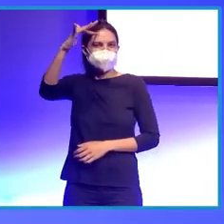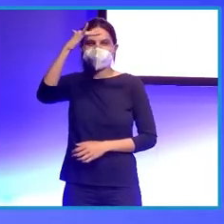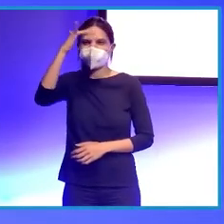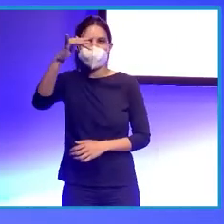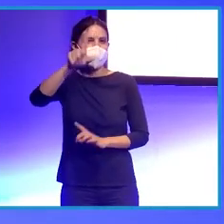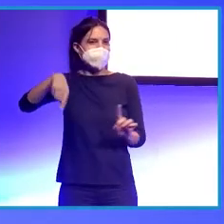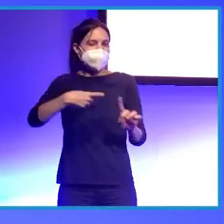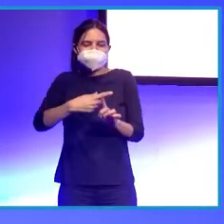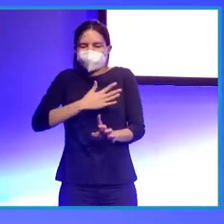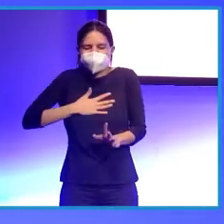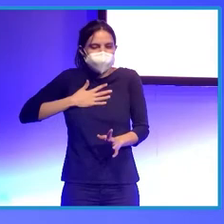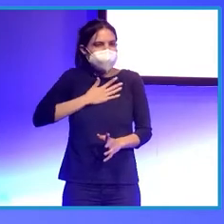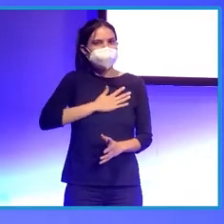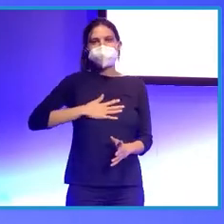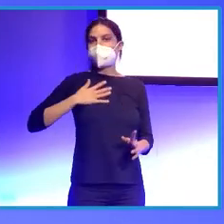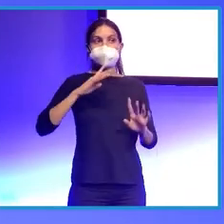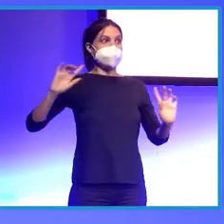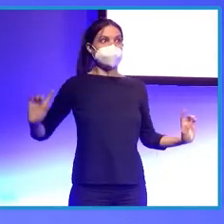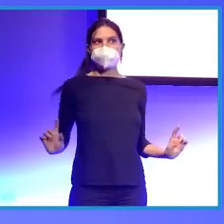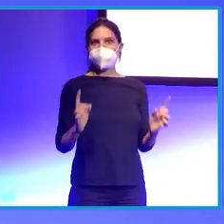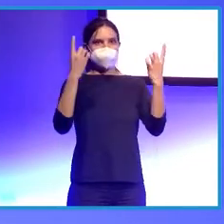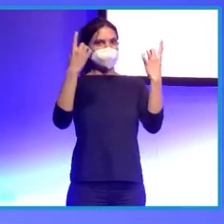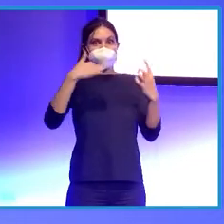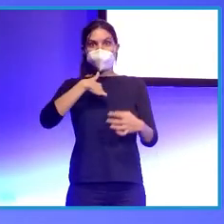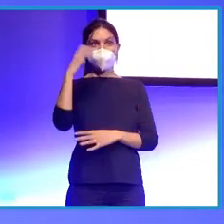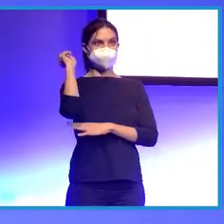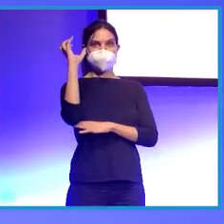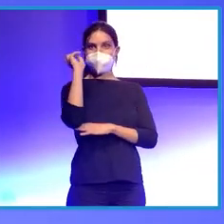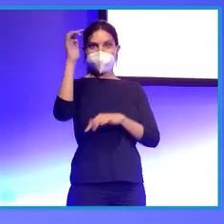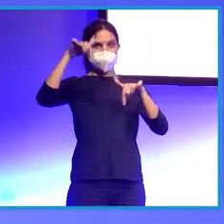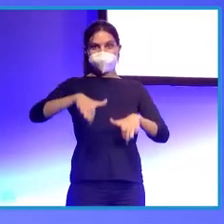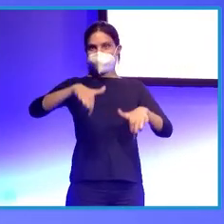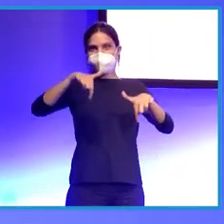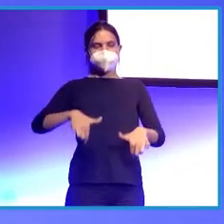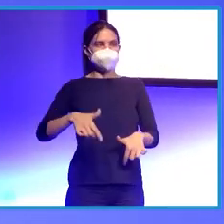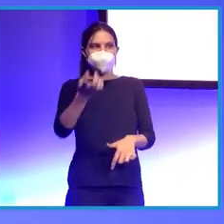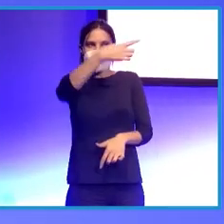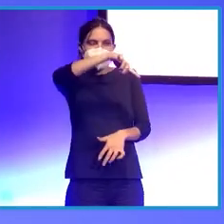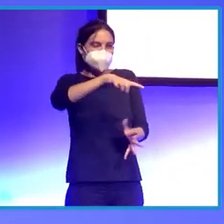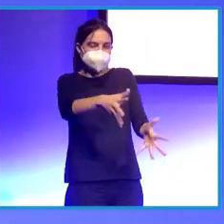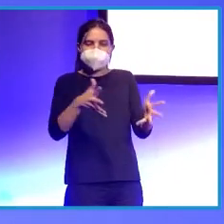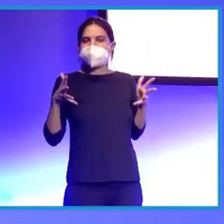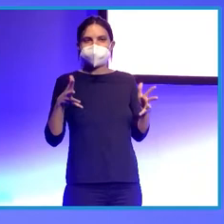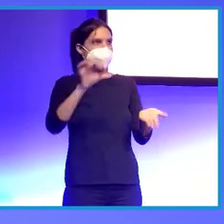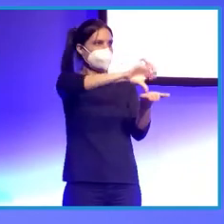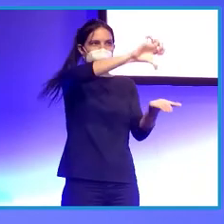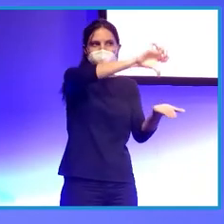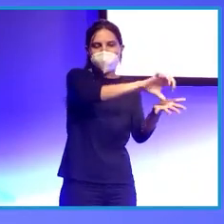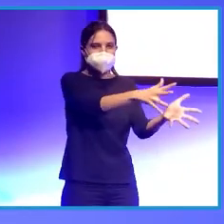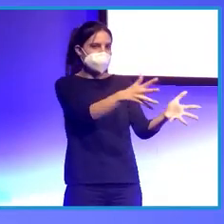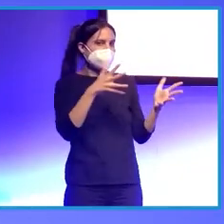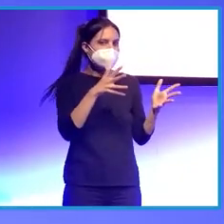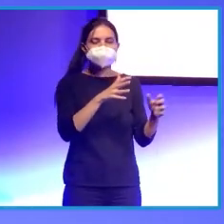gusto. Es la primera vez que doy una charla aquí y me está encantando. Me está encantando la ciudad y me está